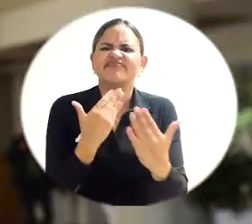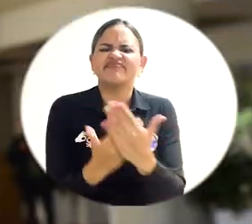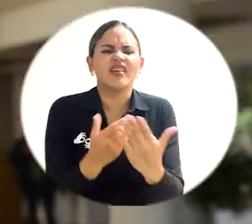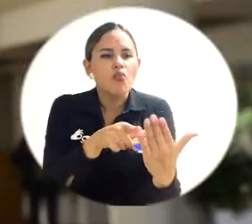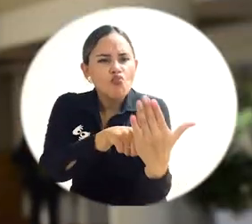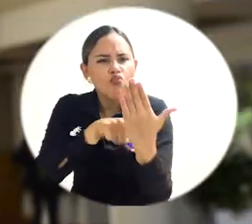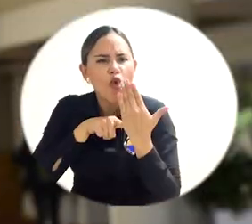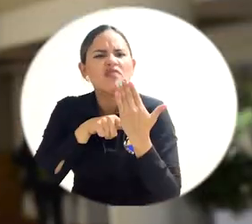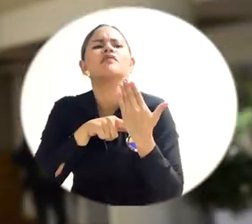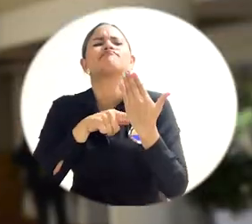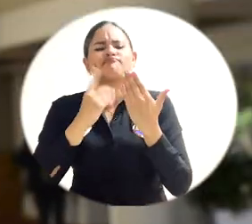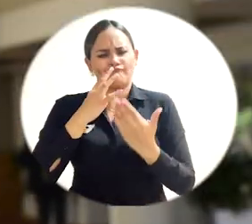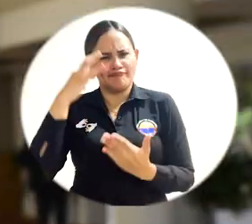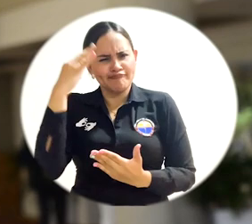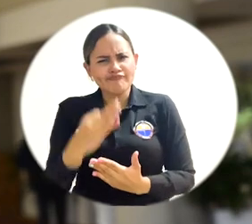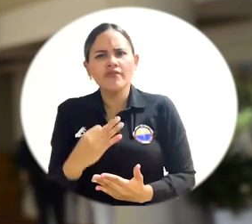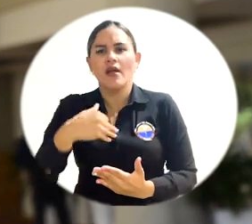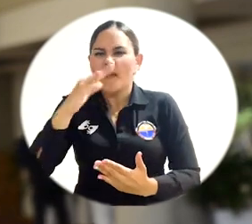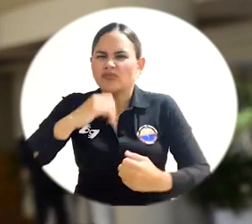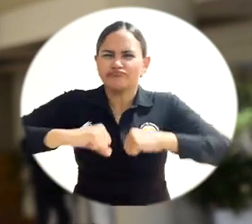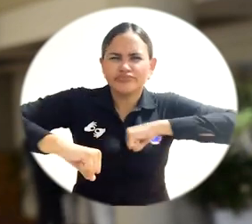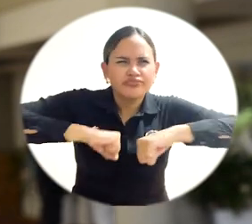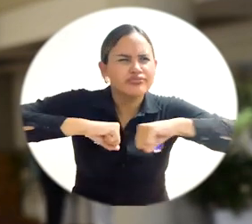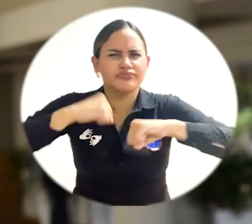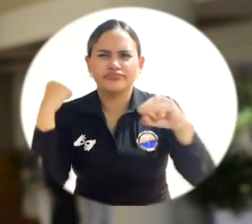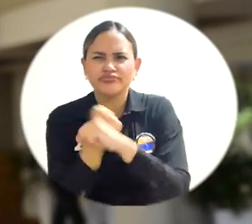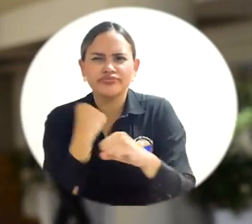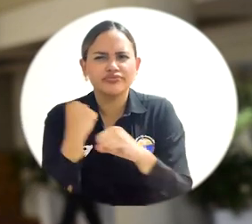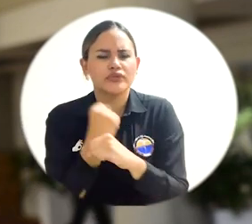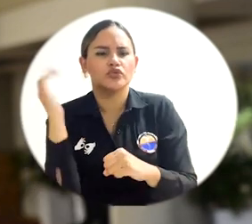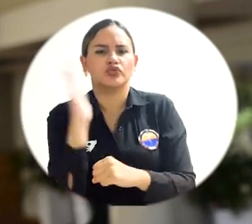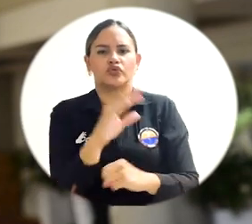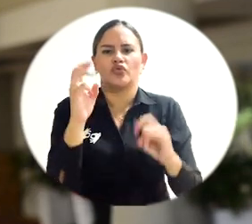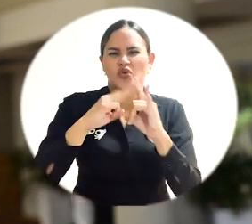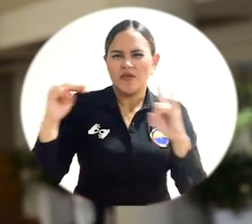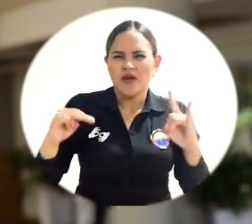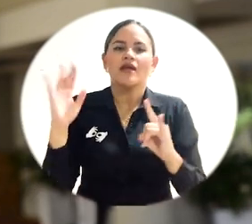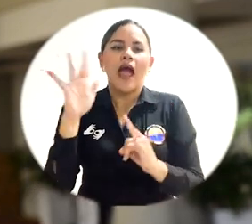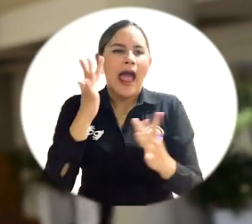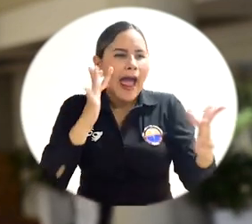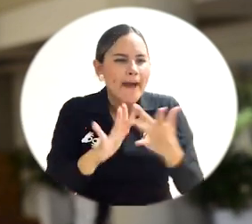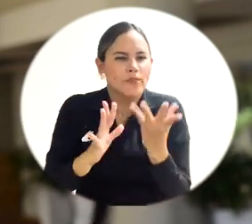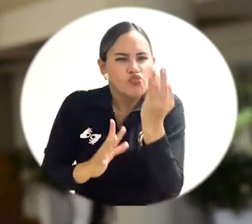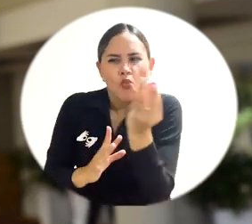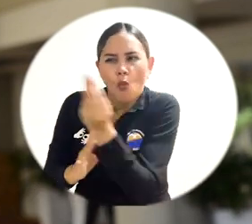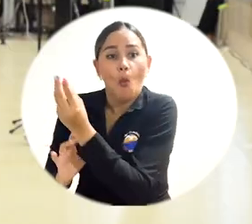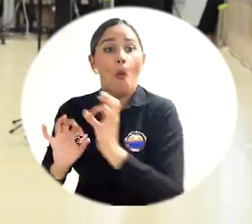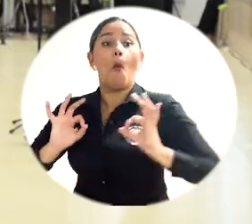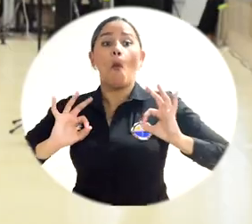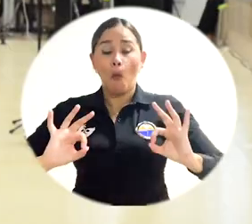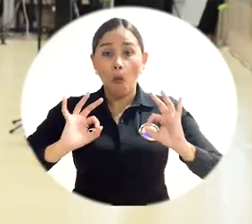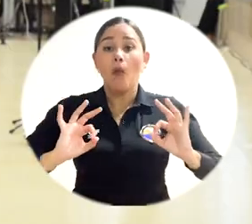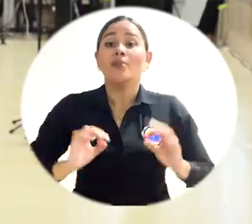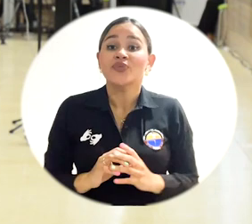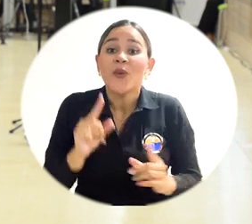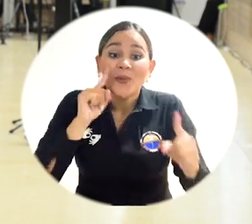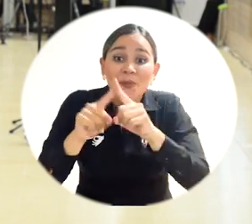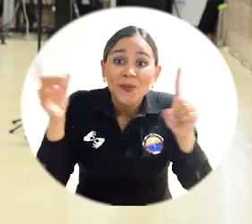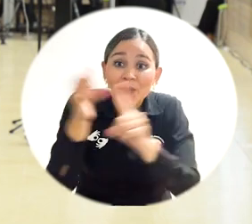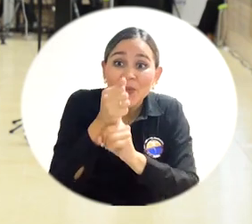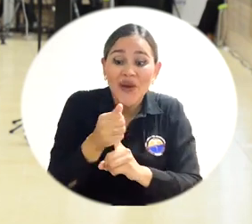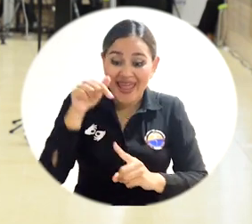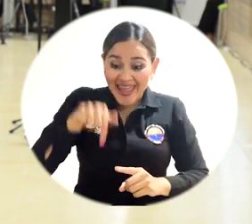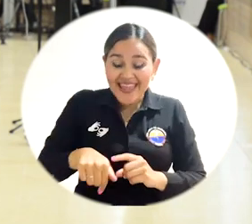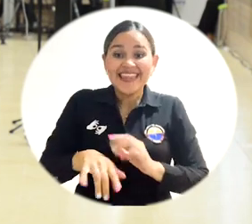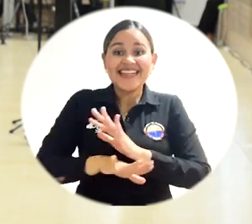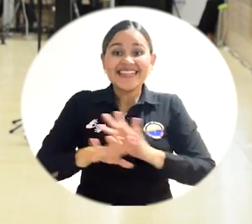las evidencias de ascientes acerca de todos los avances que la universidad ha tenido en todas las áreas. Ante estos logros